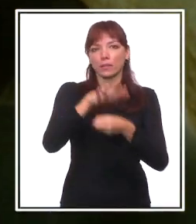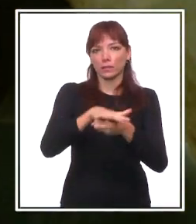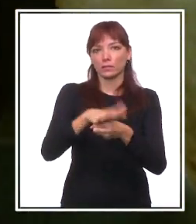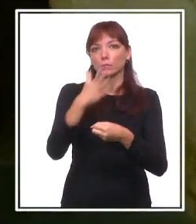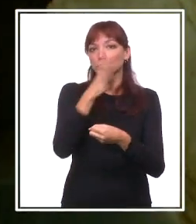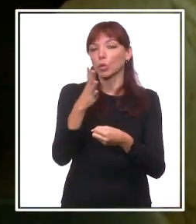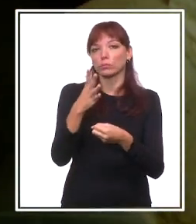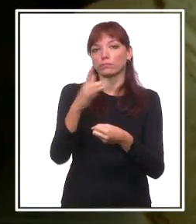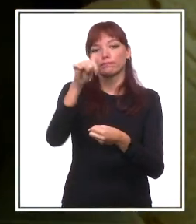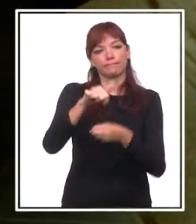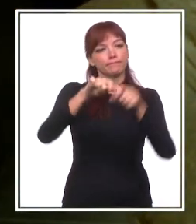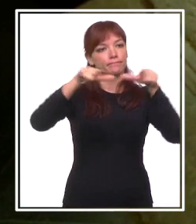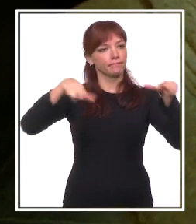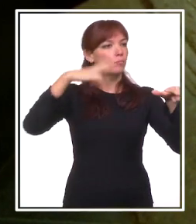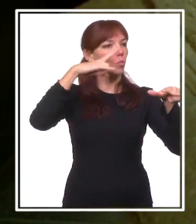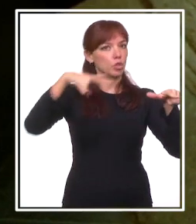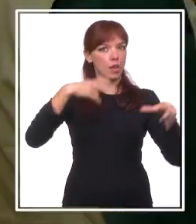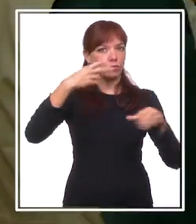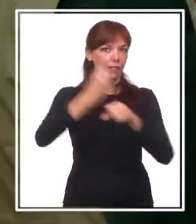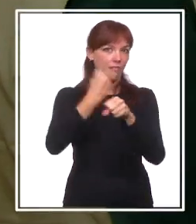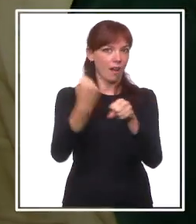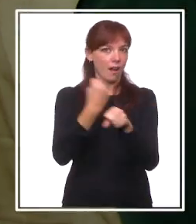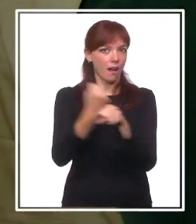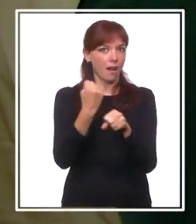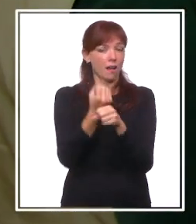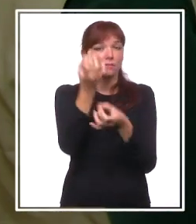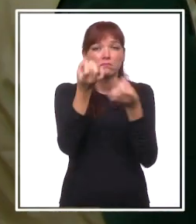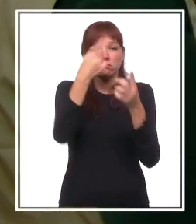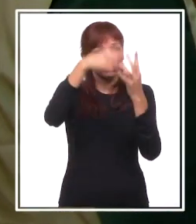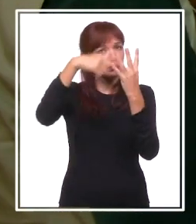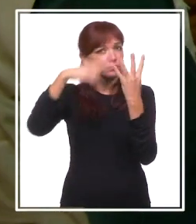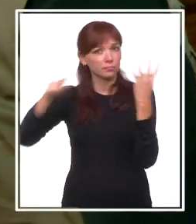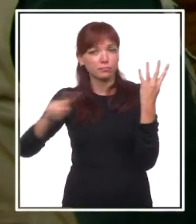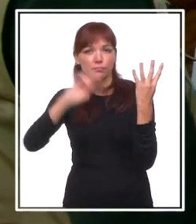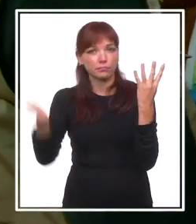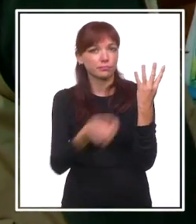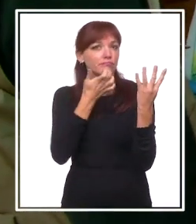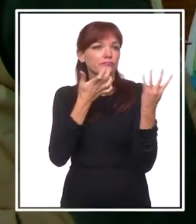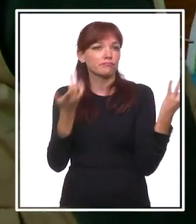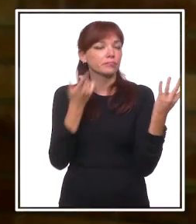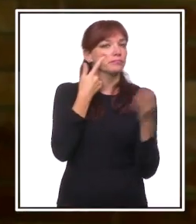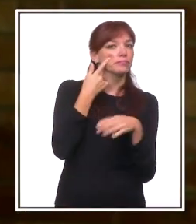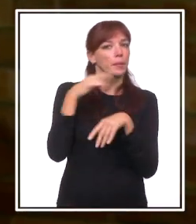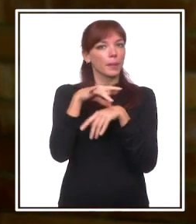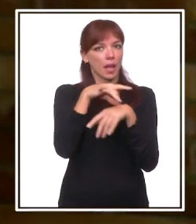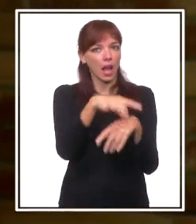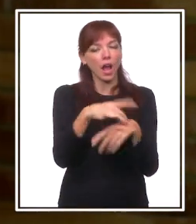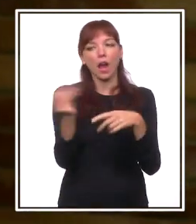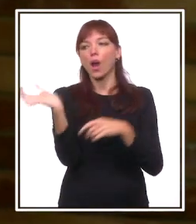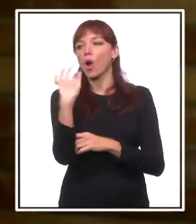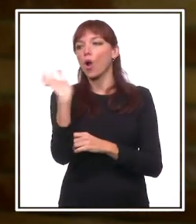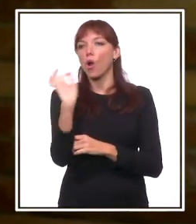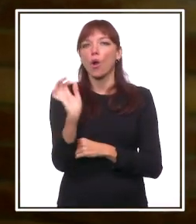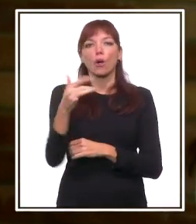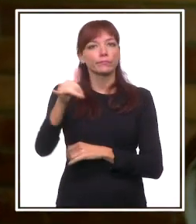aquí en el centro y hacemos diferentes tareas y labores como puede ser desde la vigilancia de sala, el